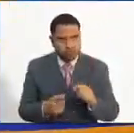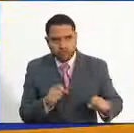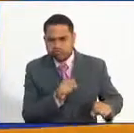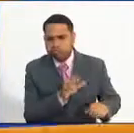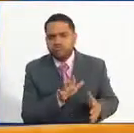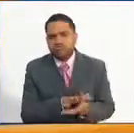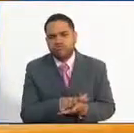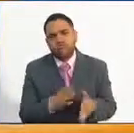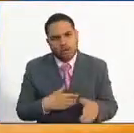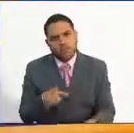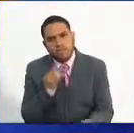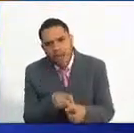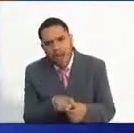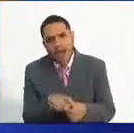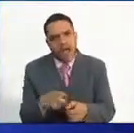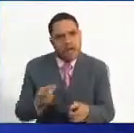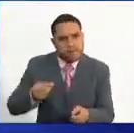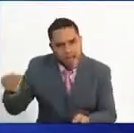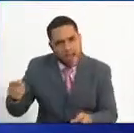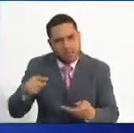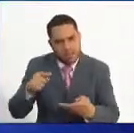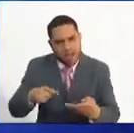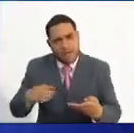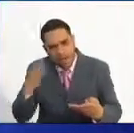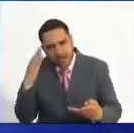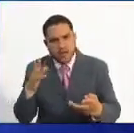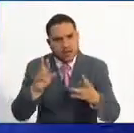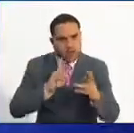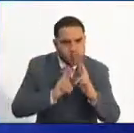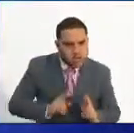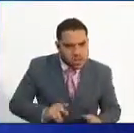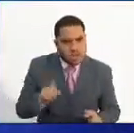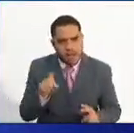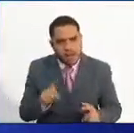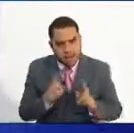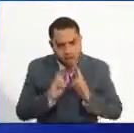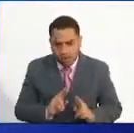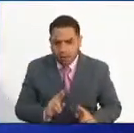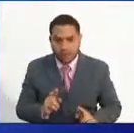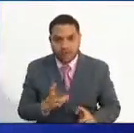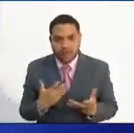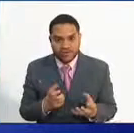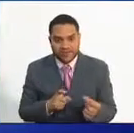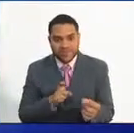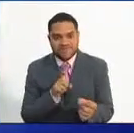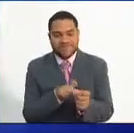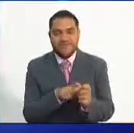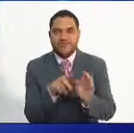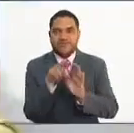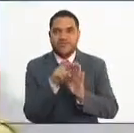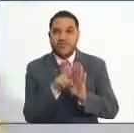que daba era con conocimiento absoluto de lo que correspondía, siempre para lograr un lugar en la lista de elegibles.